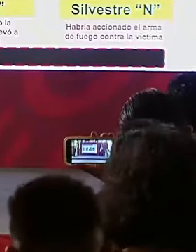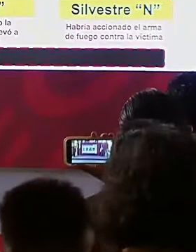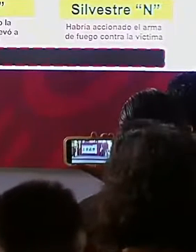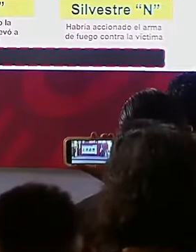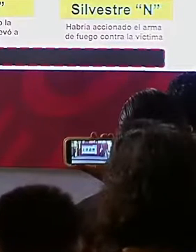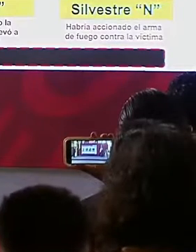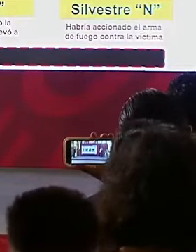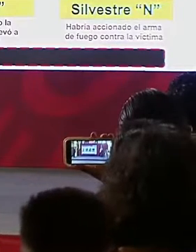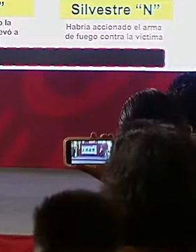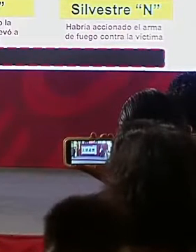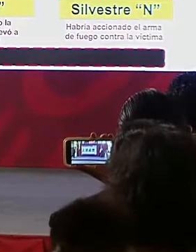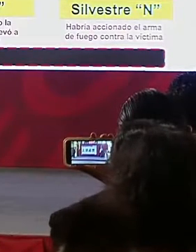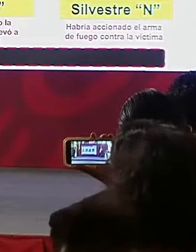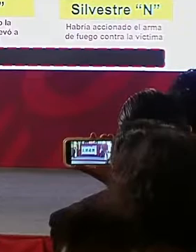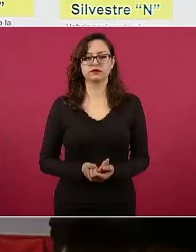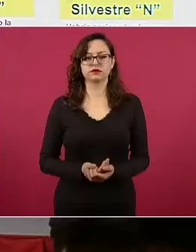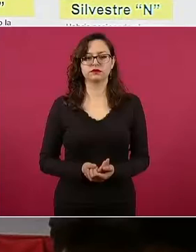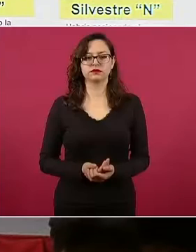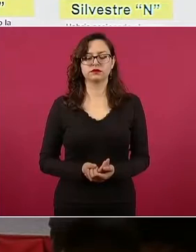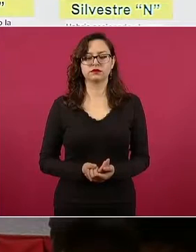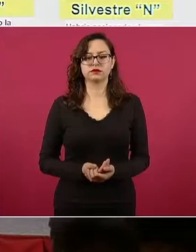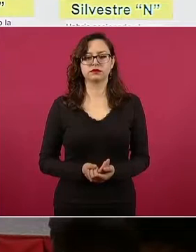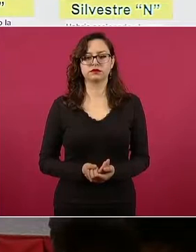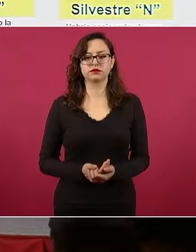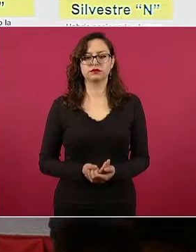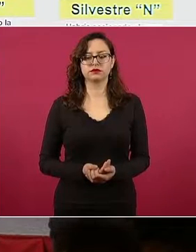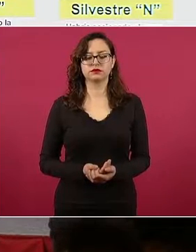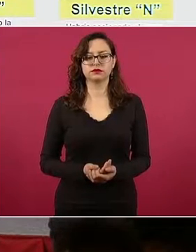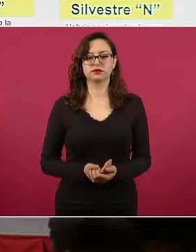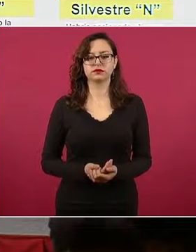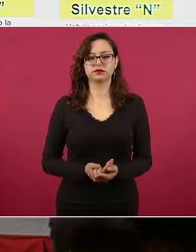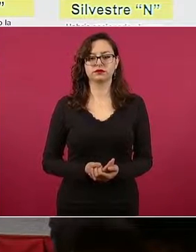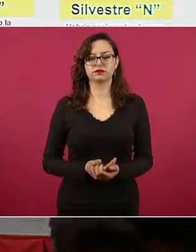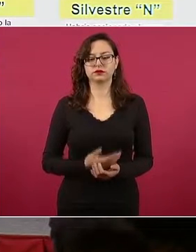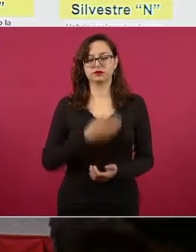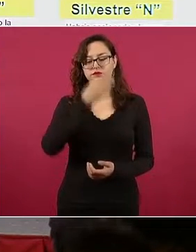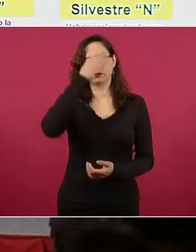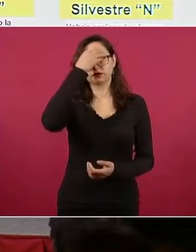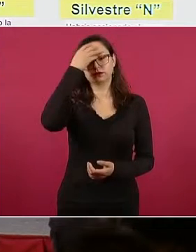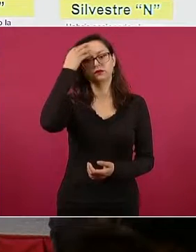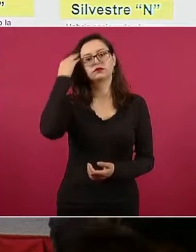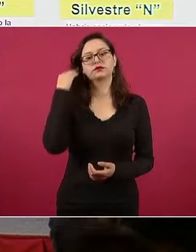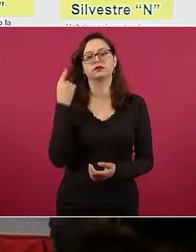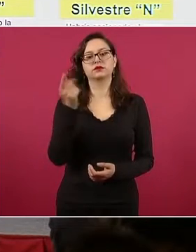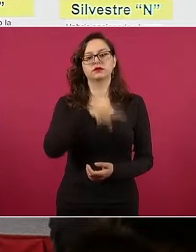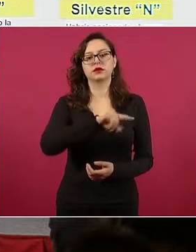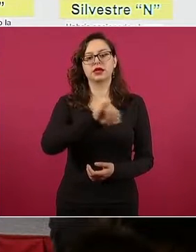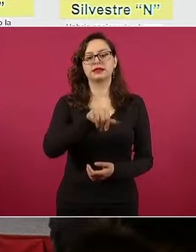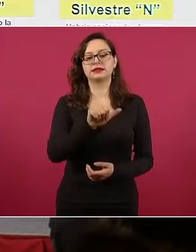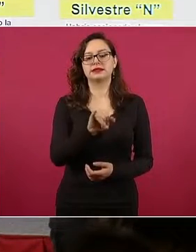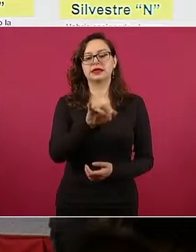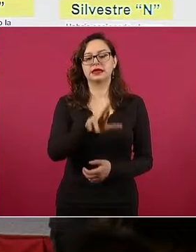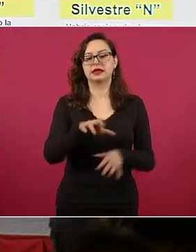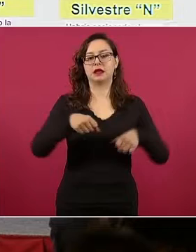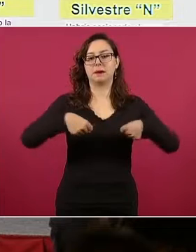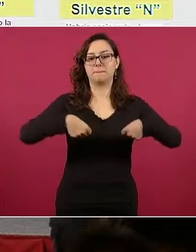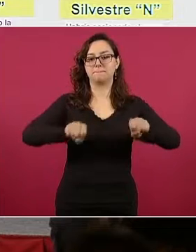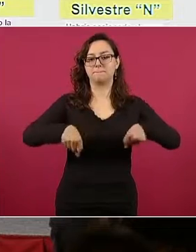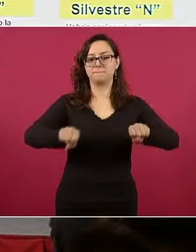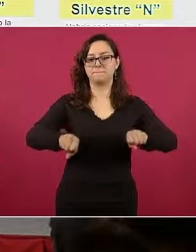cual se perpetró el feminicidio y llevó con él a Silvestre N., quien